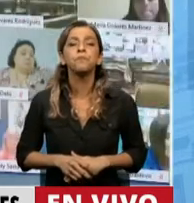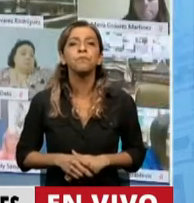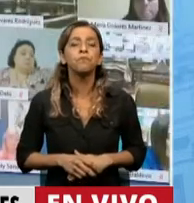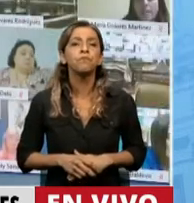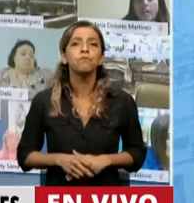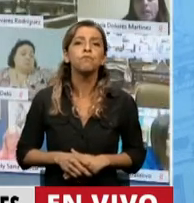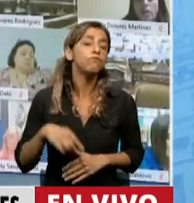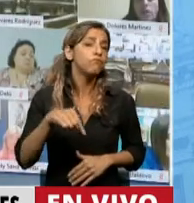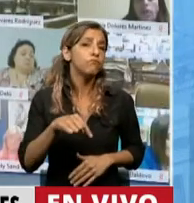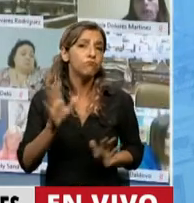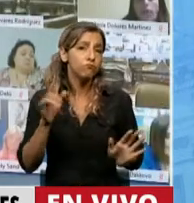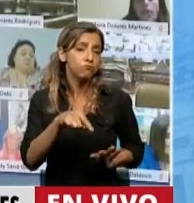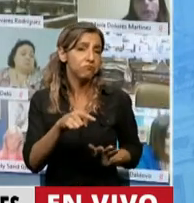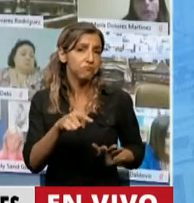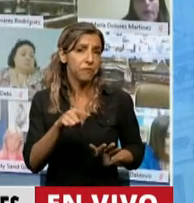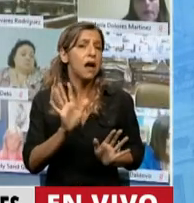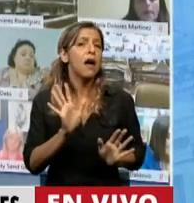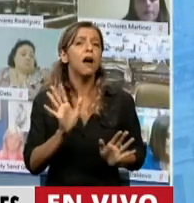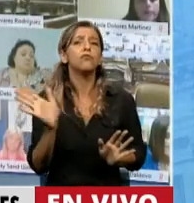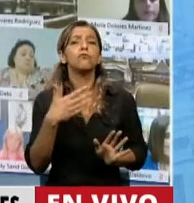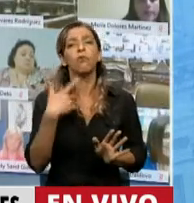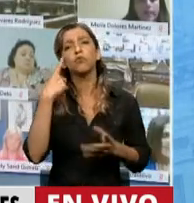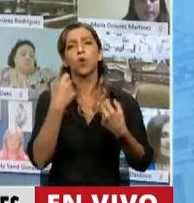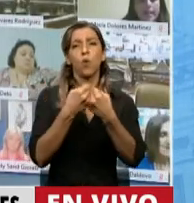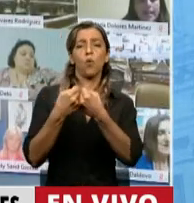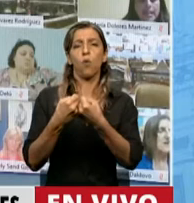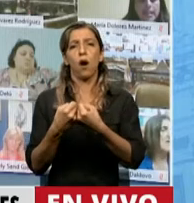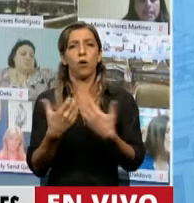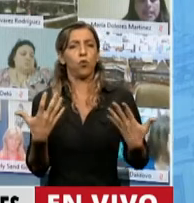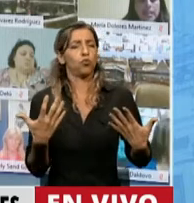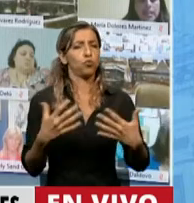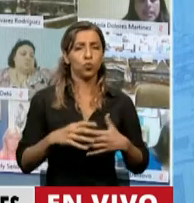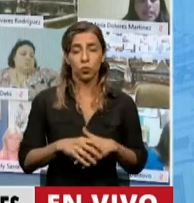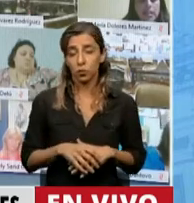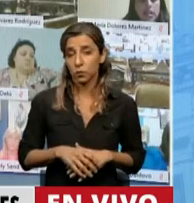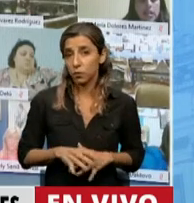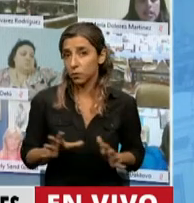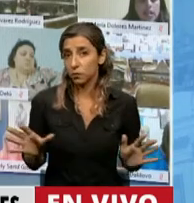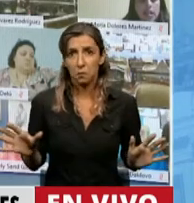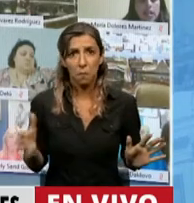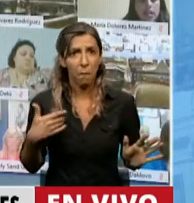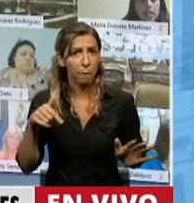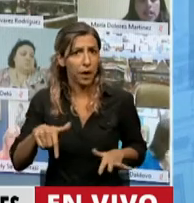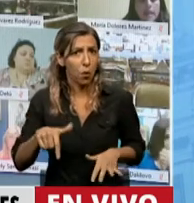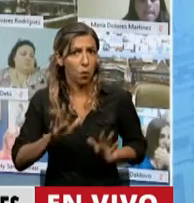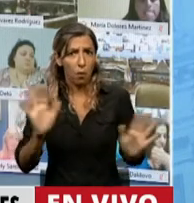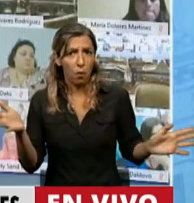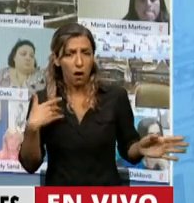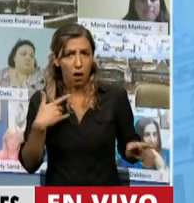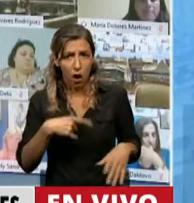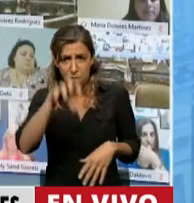alabanza de este acuerdo, pero no se ha planteado que la megaminería está haciendo estragos en el país.